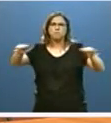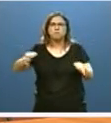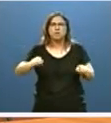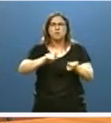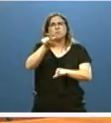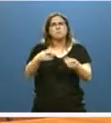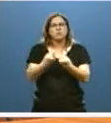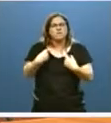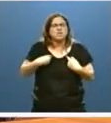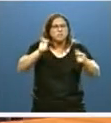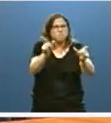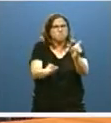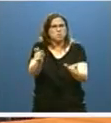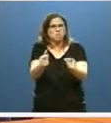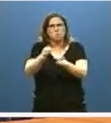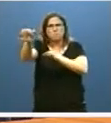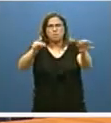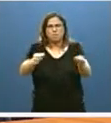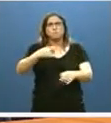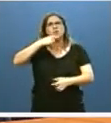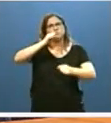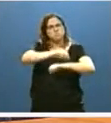baja densidad y envejecimiento de la población.